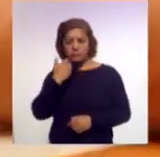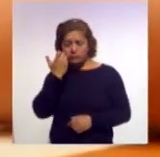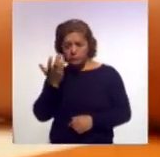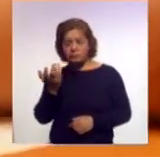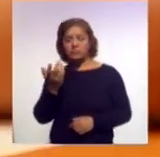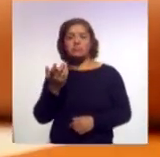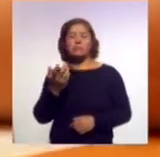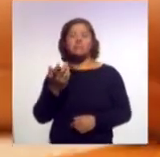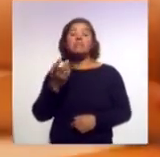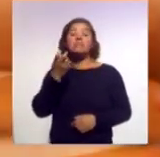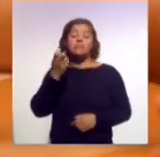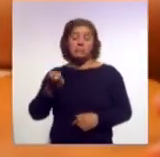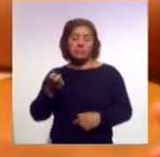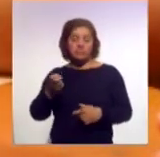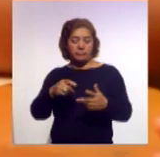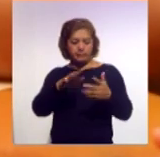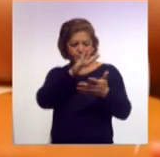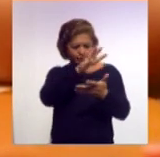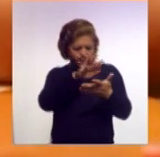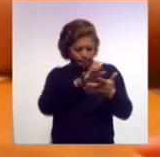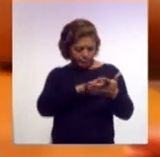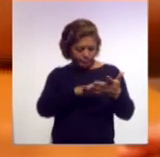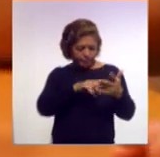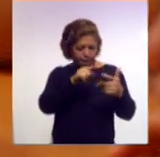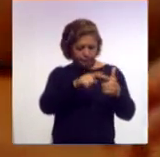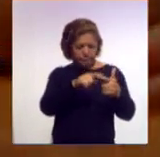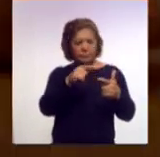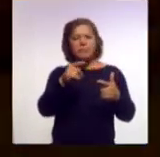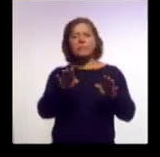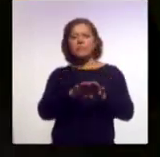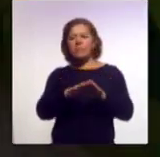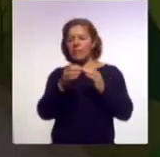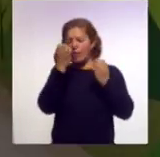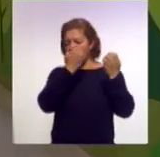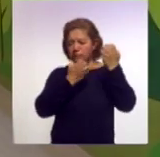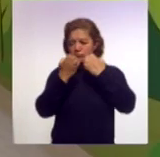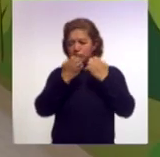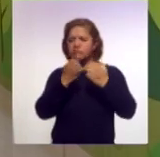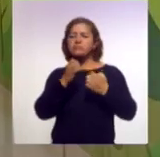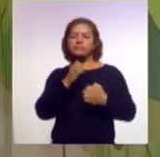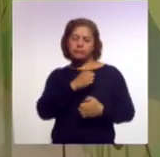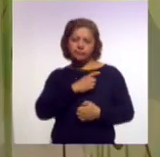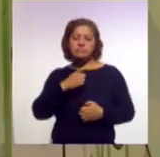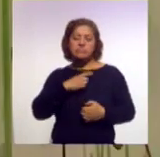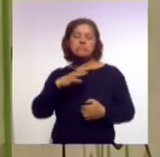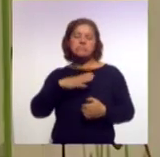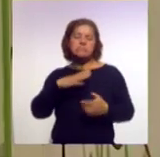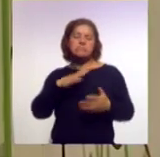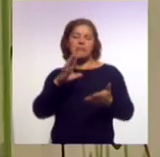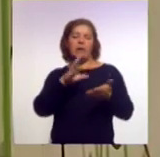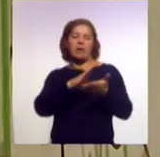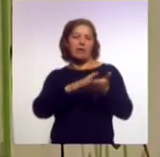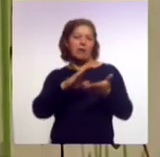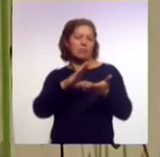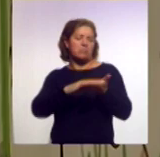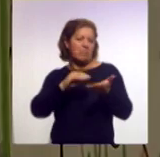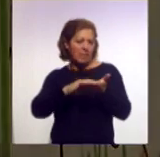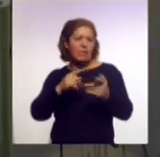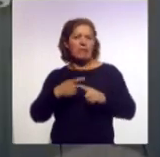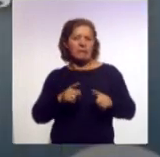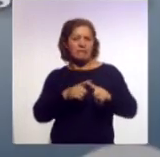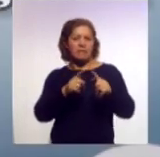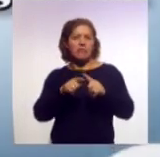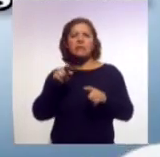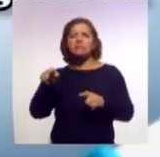A partir de eso, nosotros recepcionamos esa solicitud que, claro, tiene que estar acompañada de varios documentos y les invitamos a